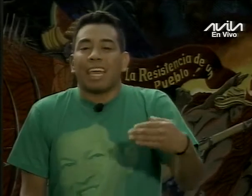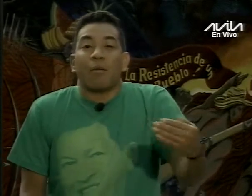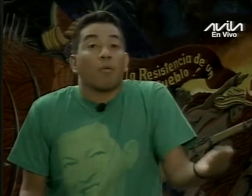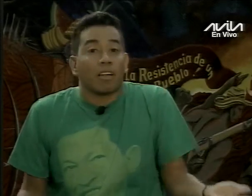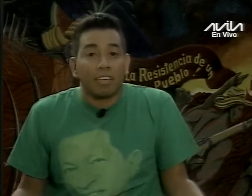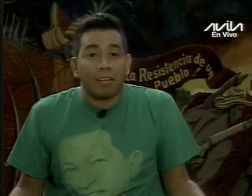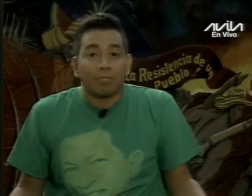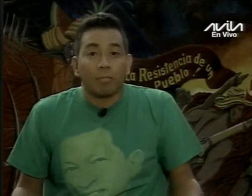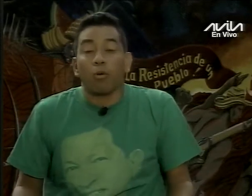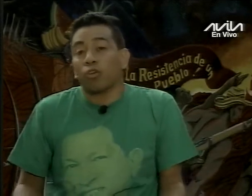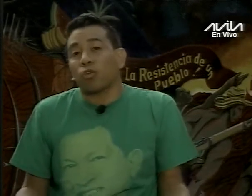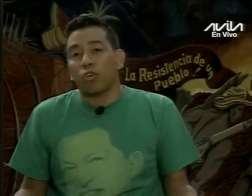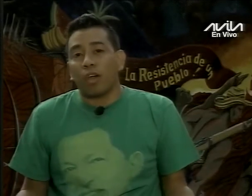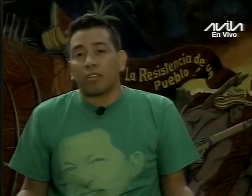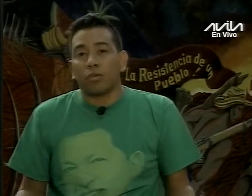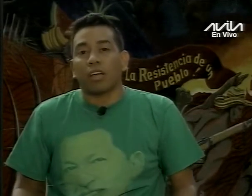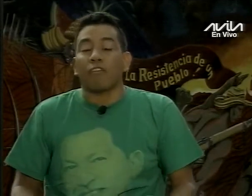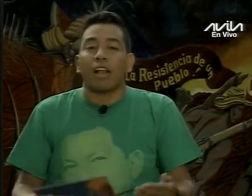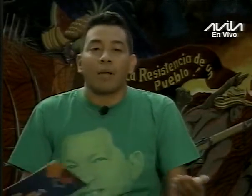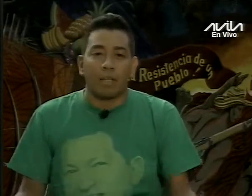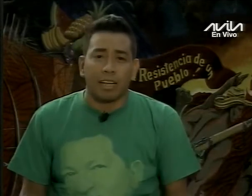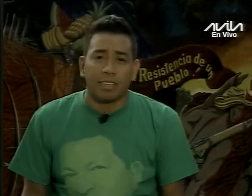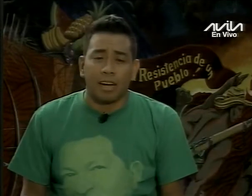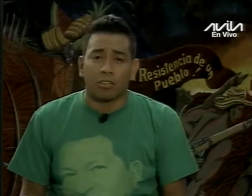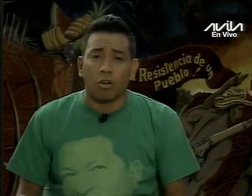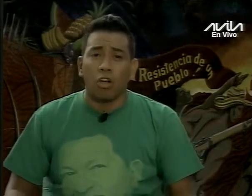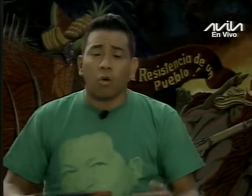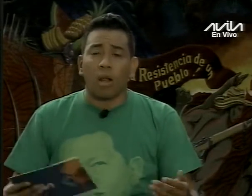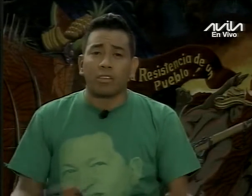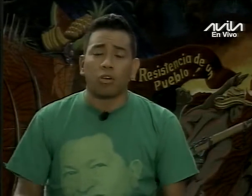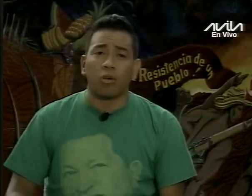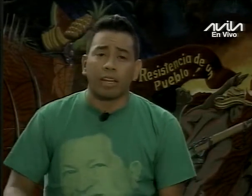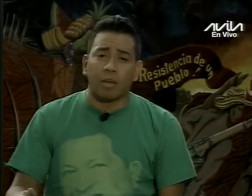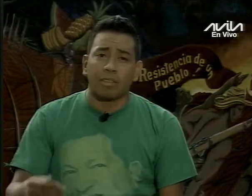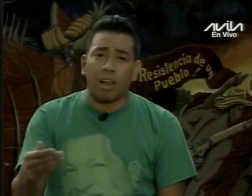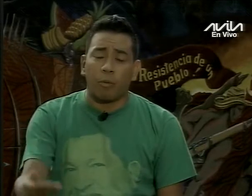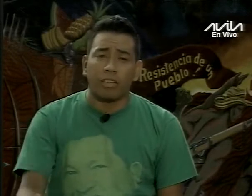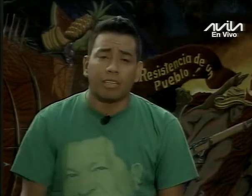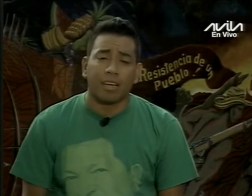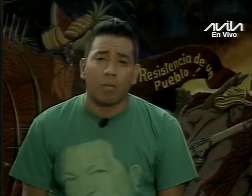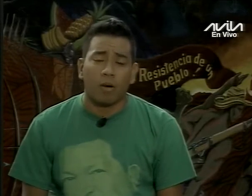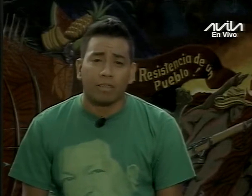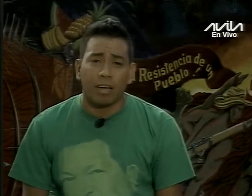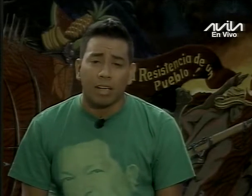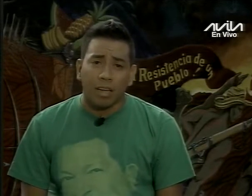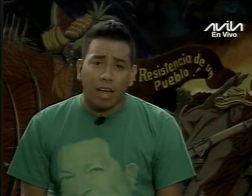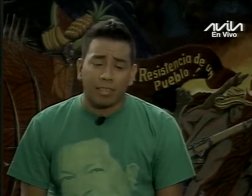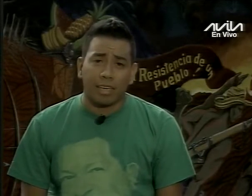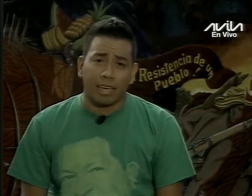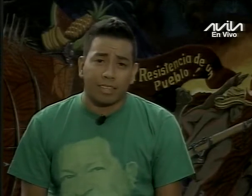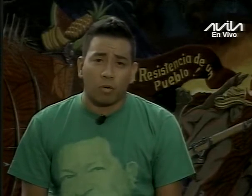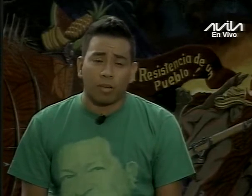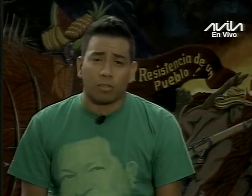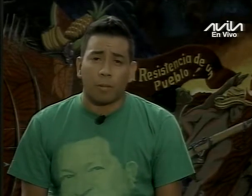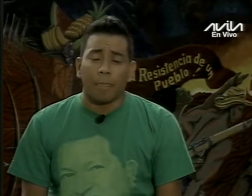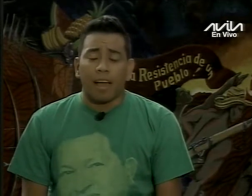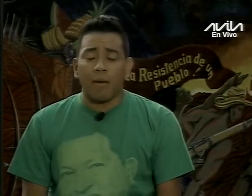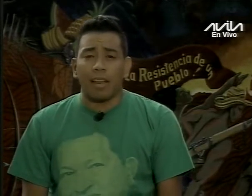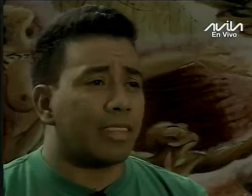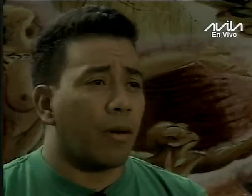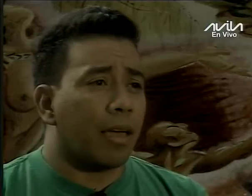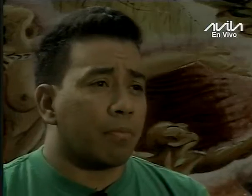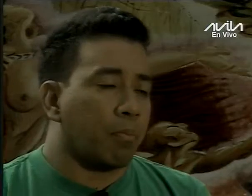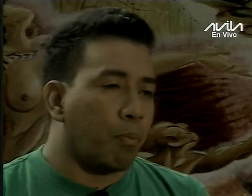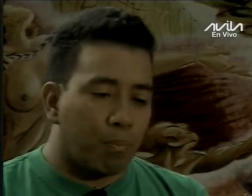de qué vamos a hacer, por qué ocurrió esto, qué fue la campaña que se realizó, cuáles son concretamente las políticas que vamos a avanzar en este momento, ¿no?